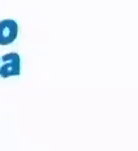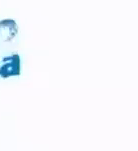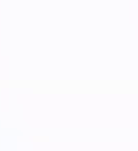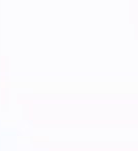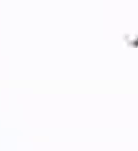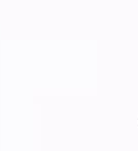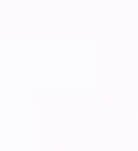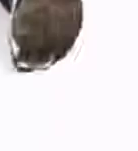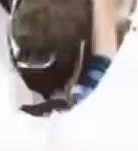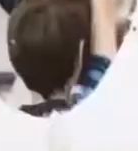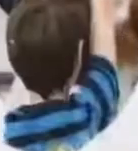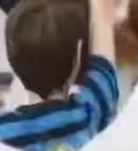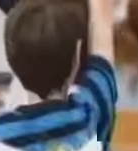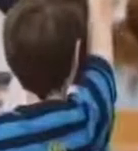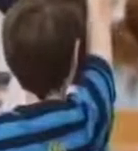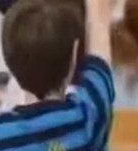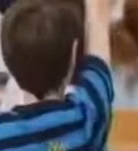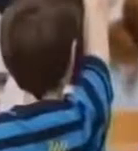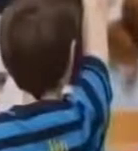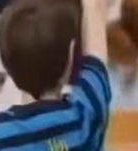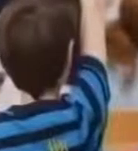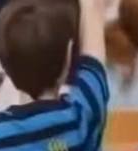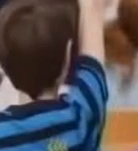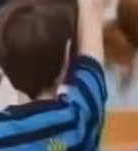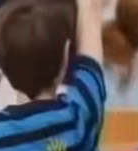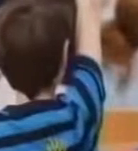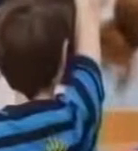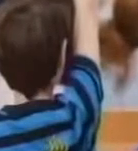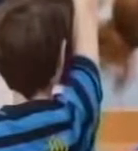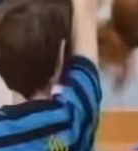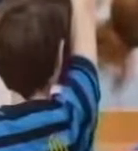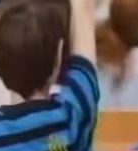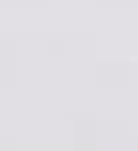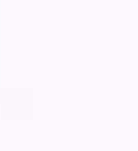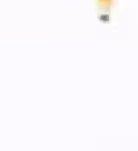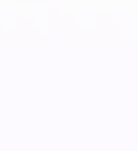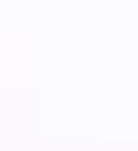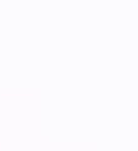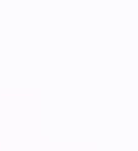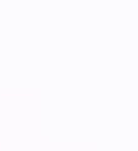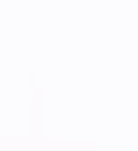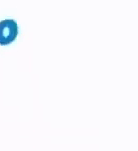A continuación, Comunicación y Lenguaje, Sexto Primaria.